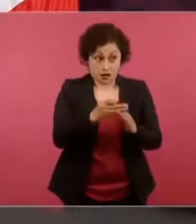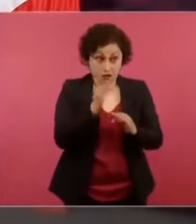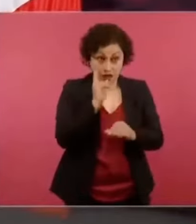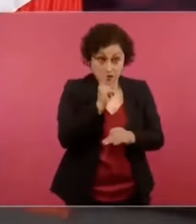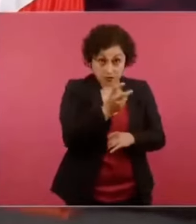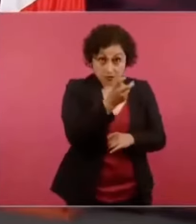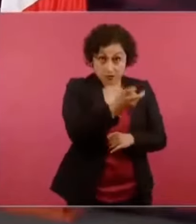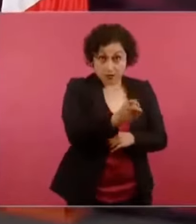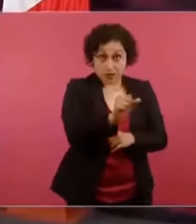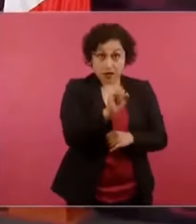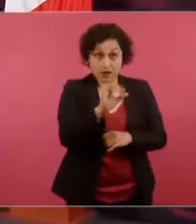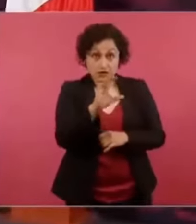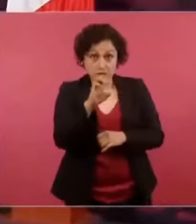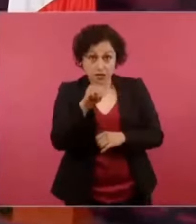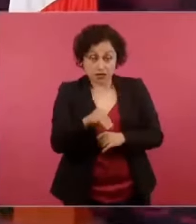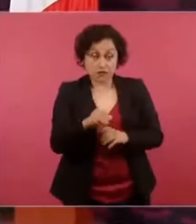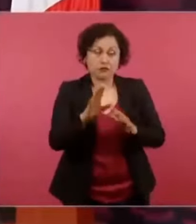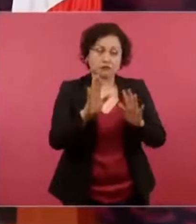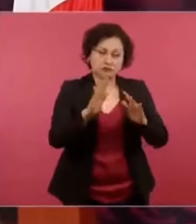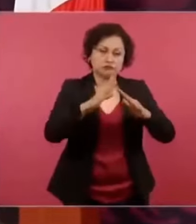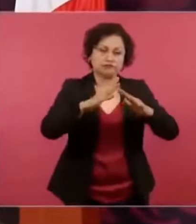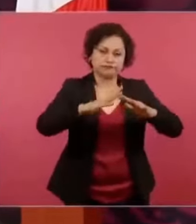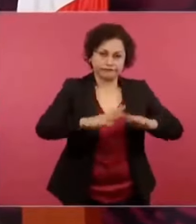era el peor lugar.